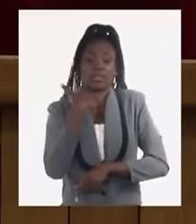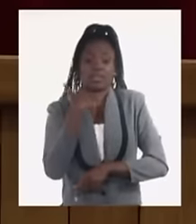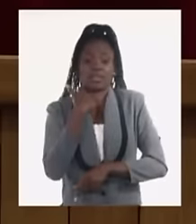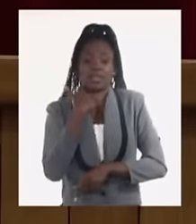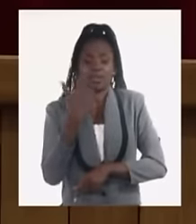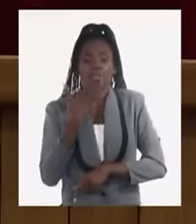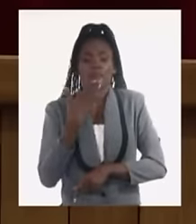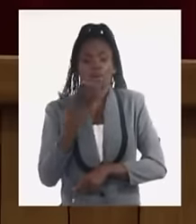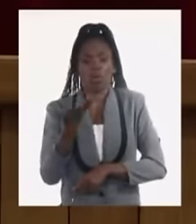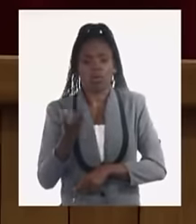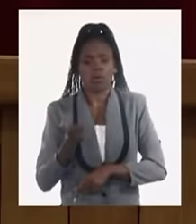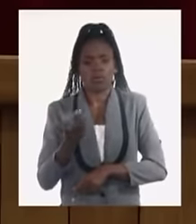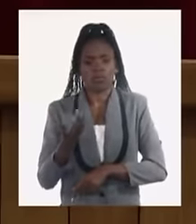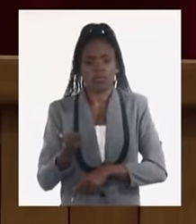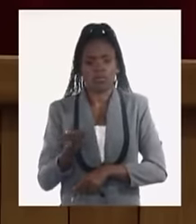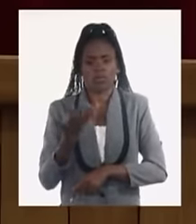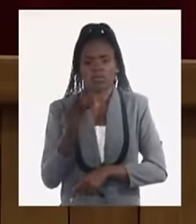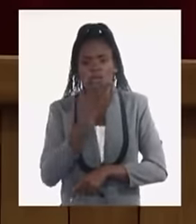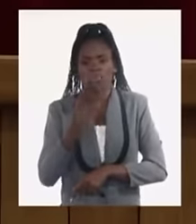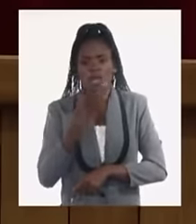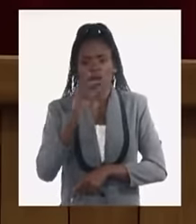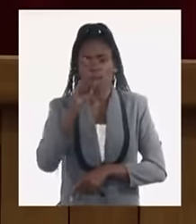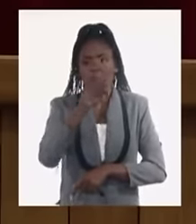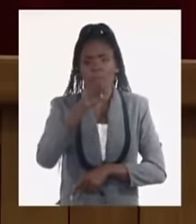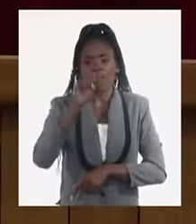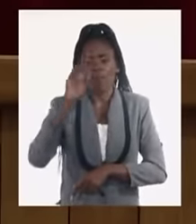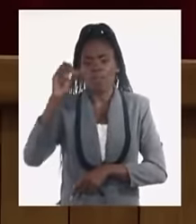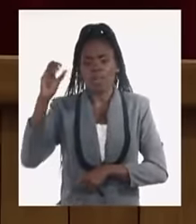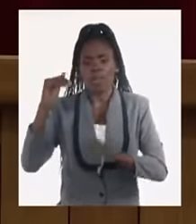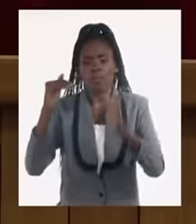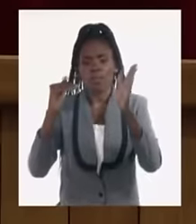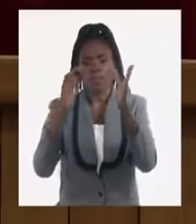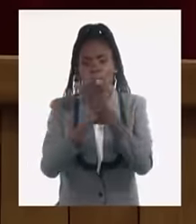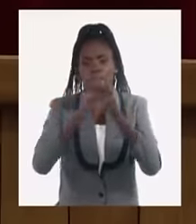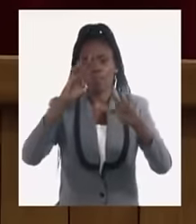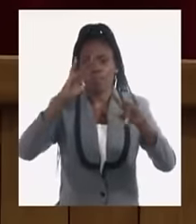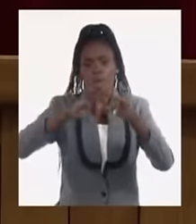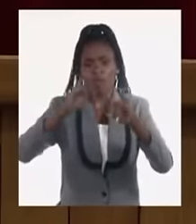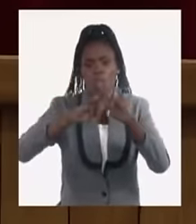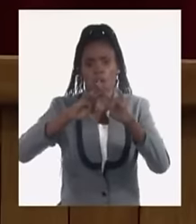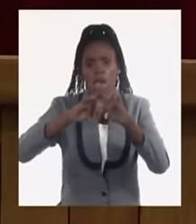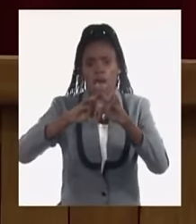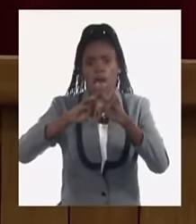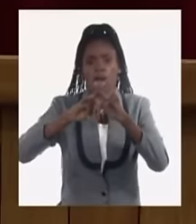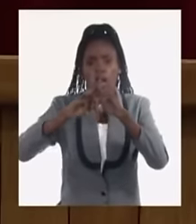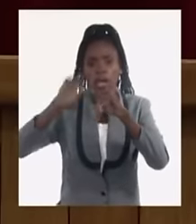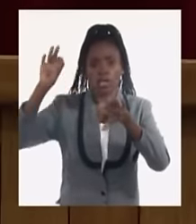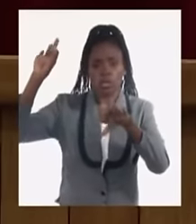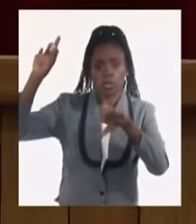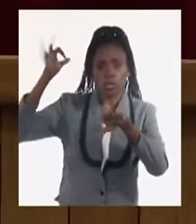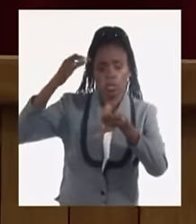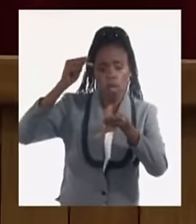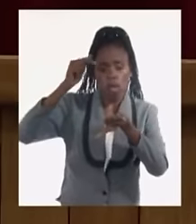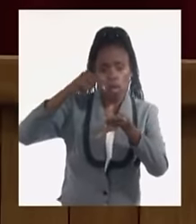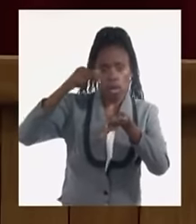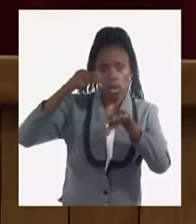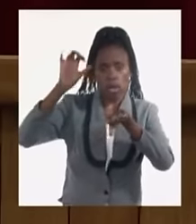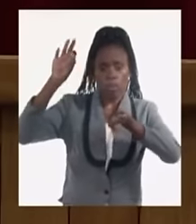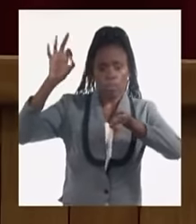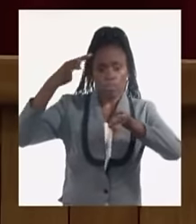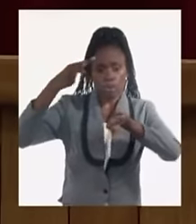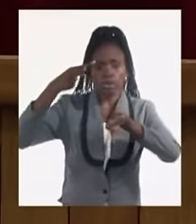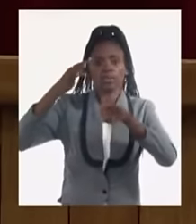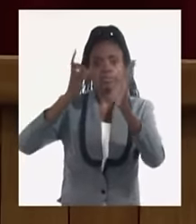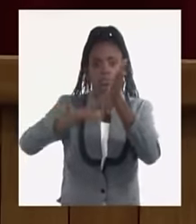a adquirir el equivalente a mil megawatts en paneles solares. Lo cual ya va a tener un impacto grande